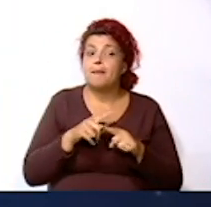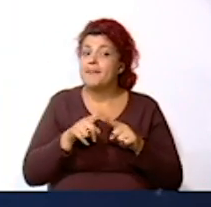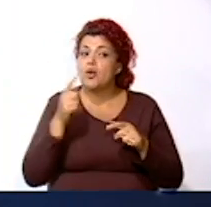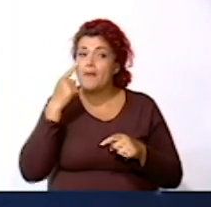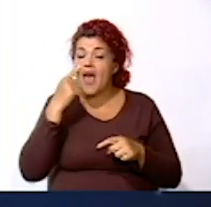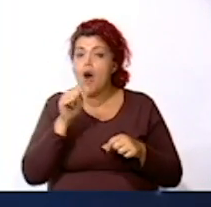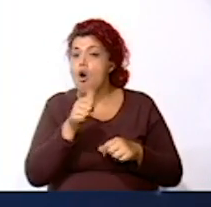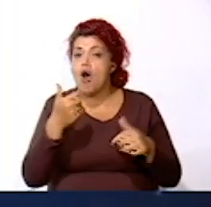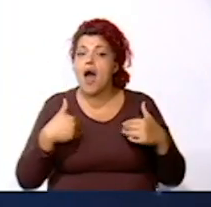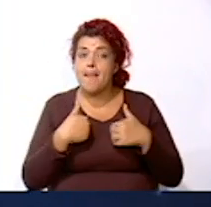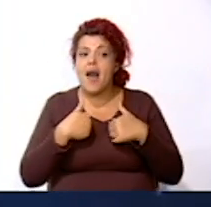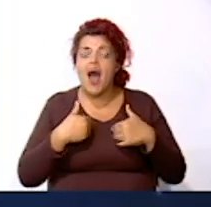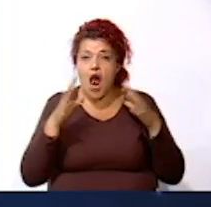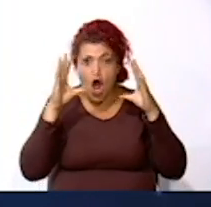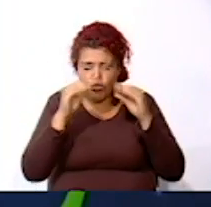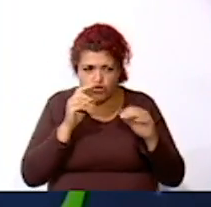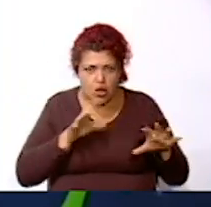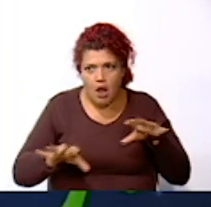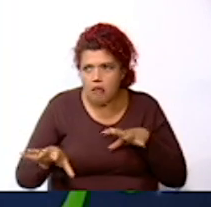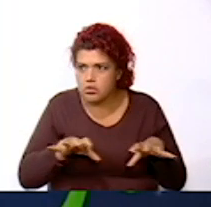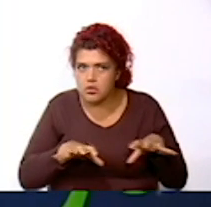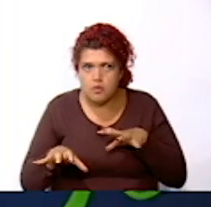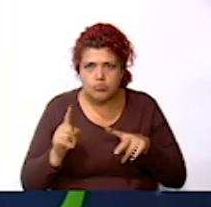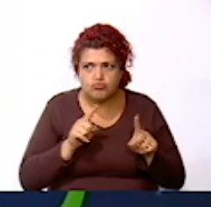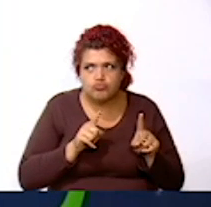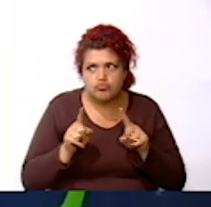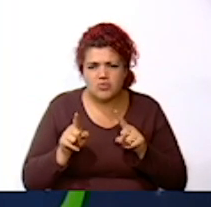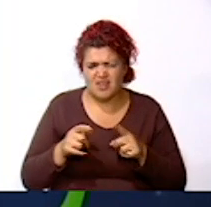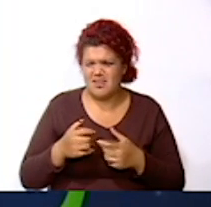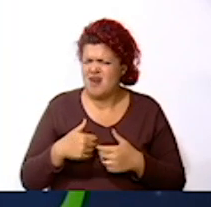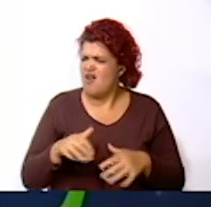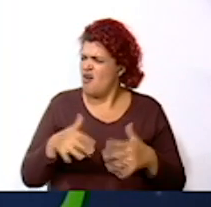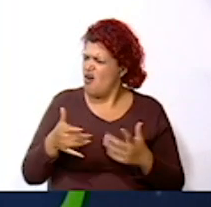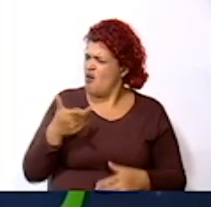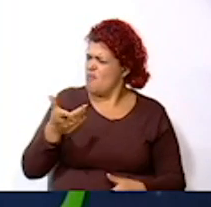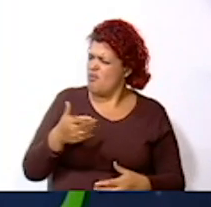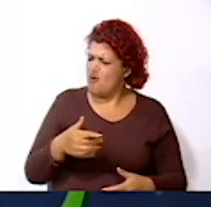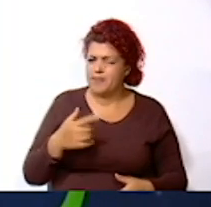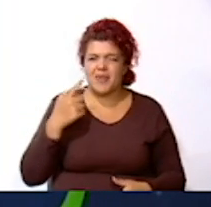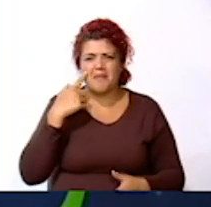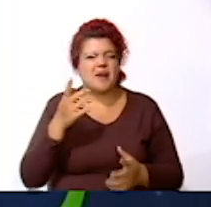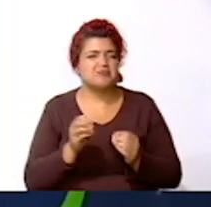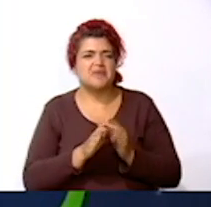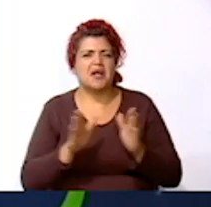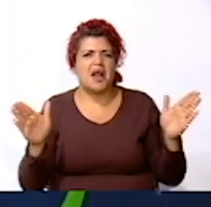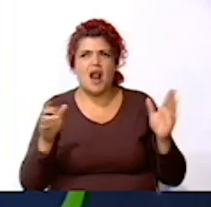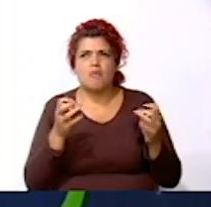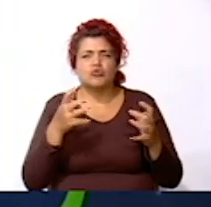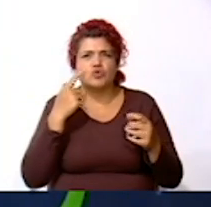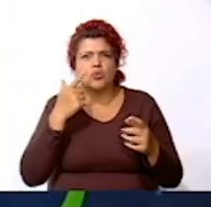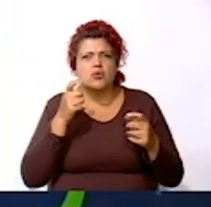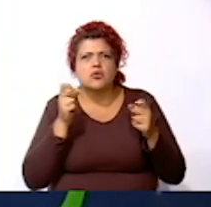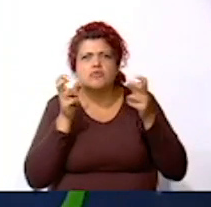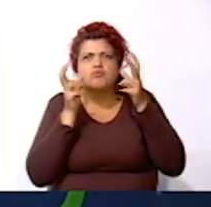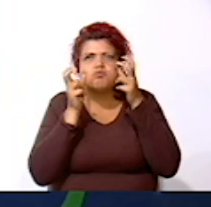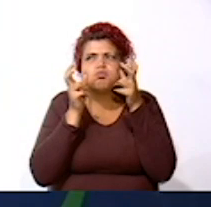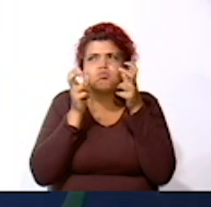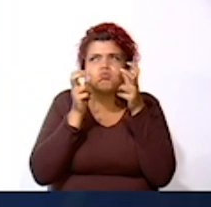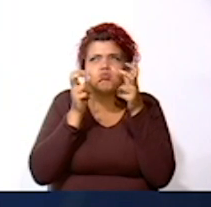otros permanecen despiertos y activos durante la noche ¿Y cómo pueden? En general tienen muy desarrollados los